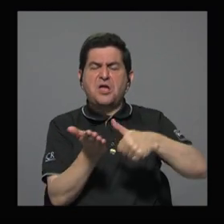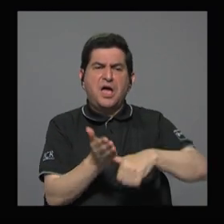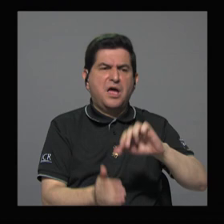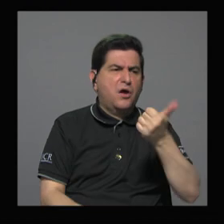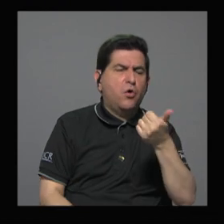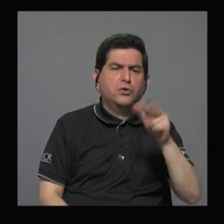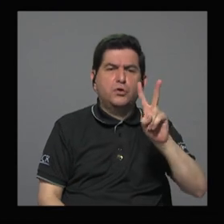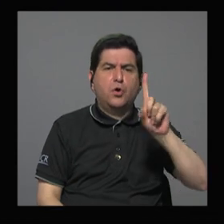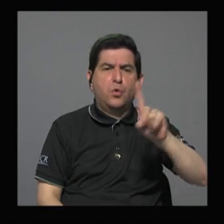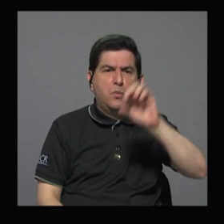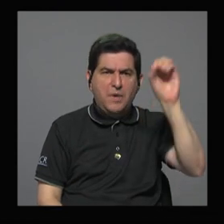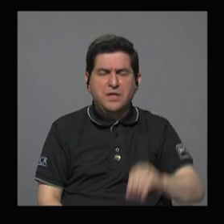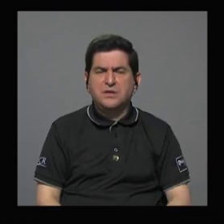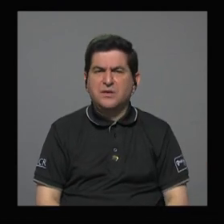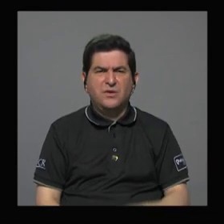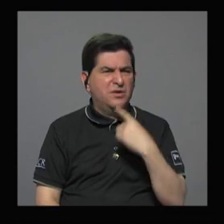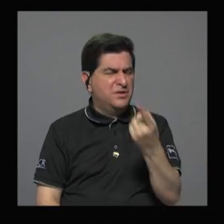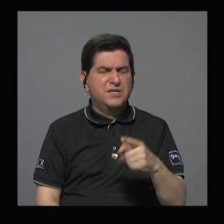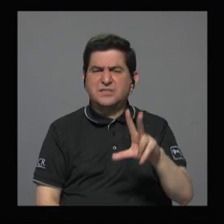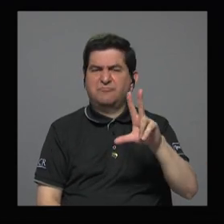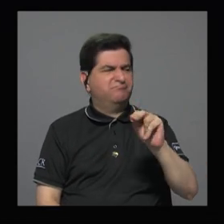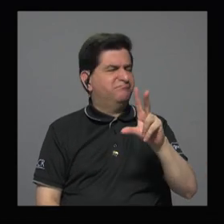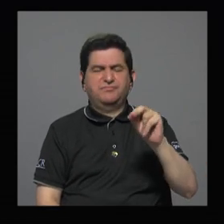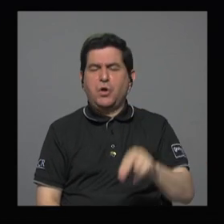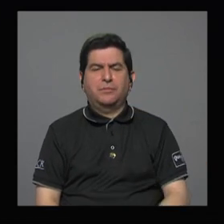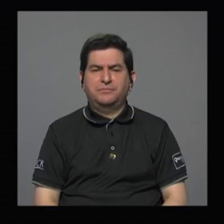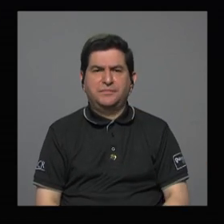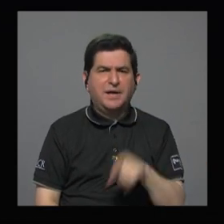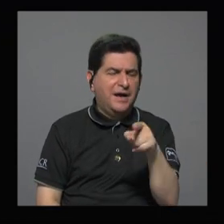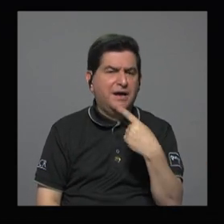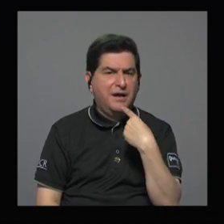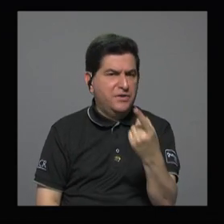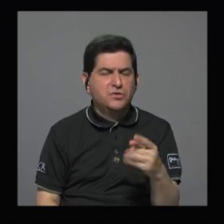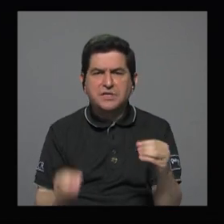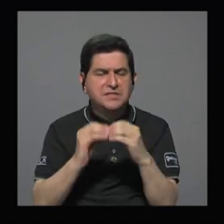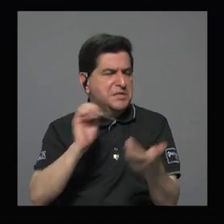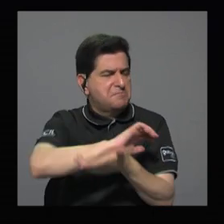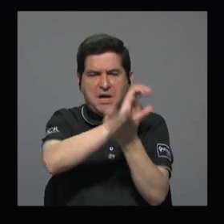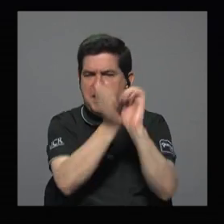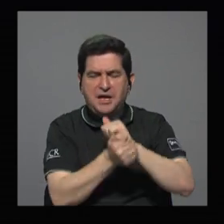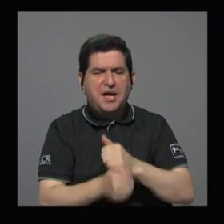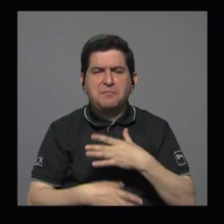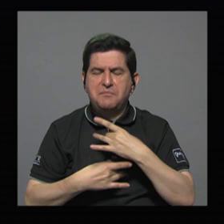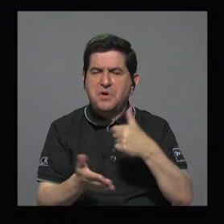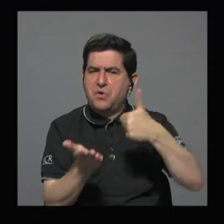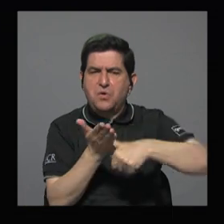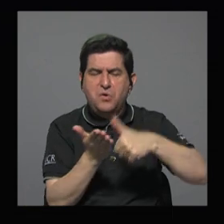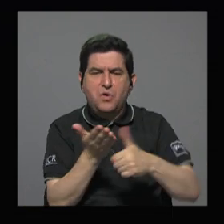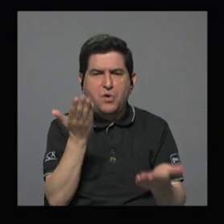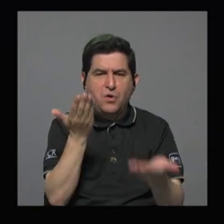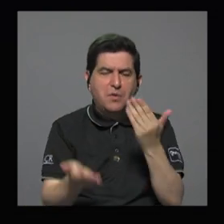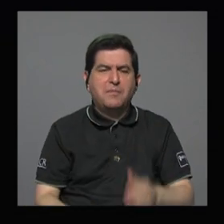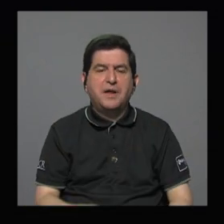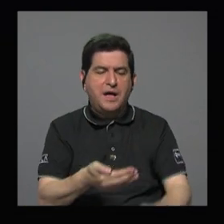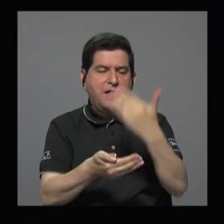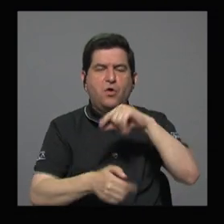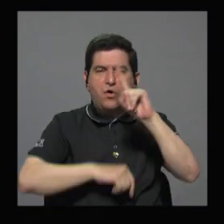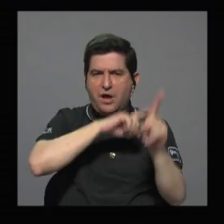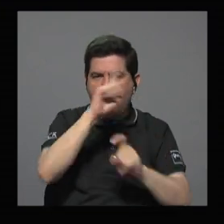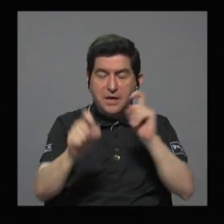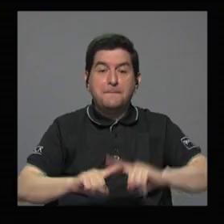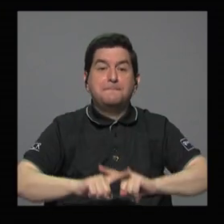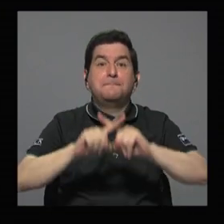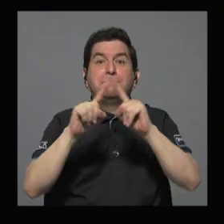restante 21% asegura que no lo hará acá no se reportan mayores cambios en la intención de voto con respecto a encuestas anteriores